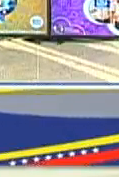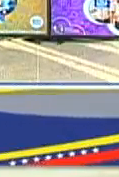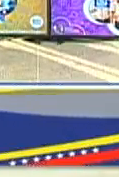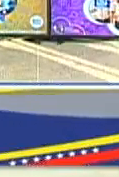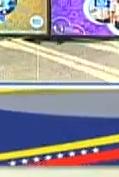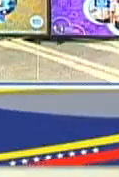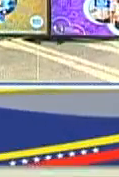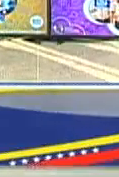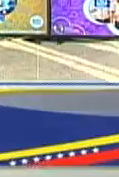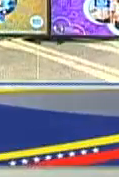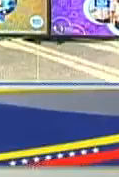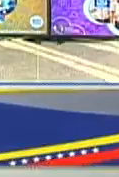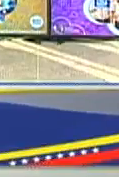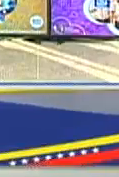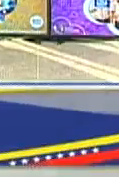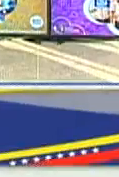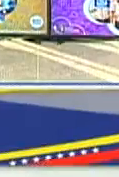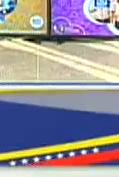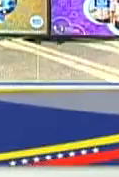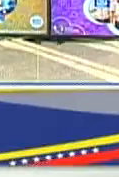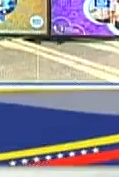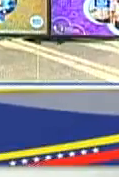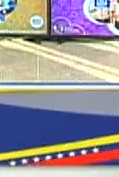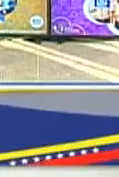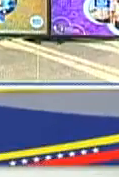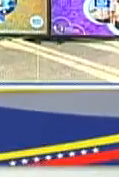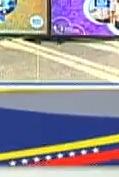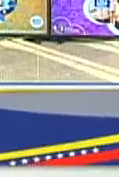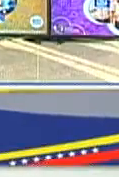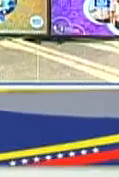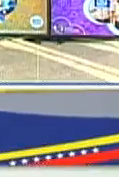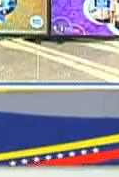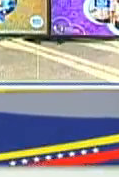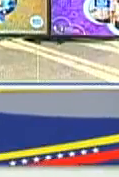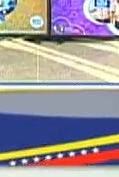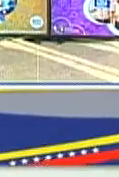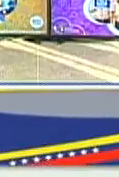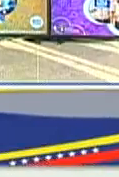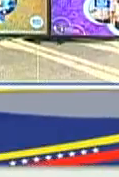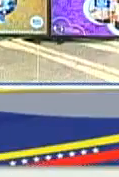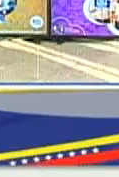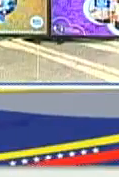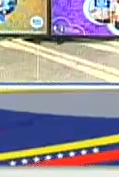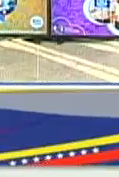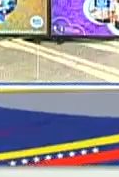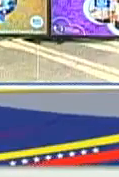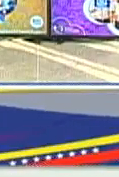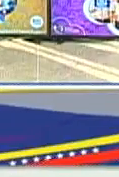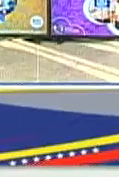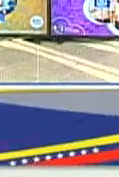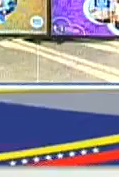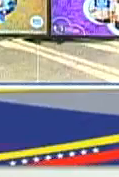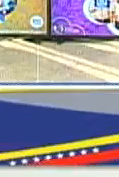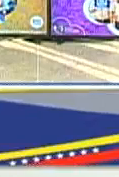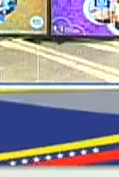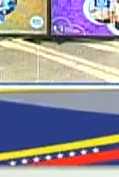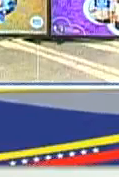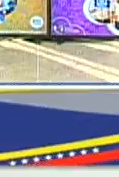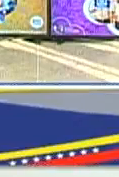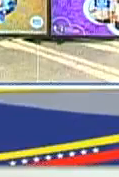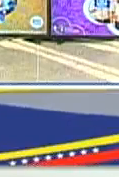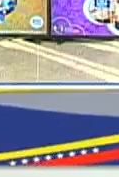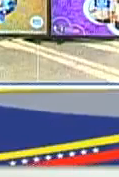avanzando en la primera vacunación de niños niñas y jóvenes todo de manera simultánea